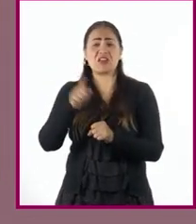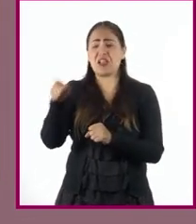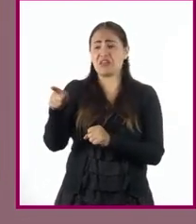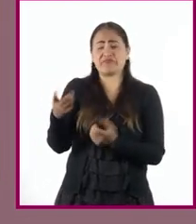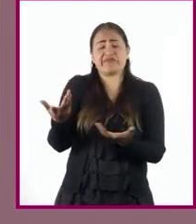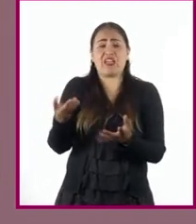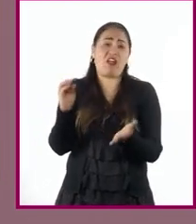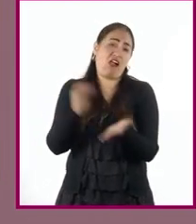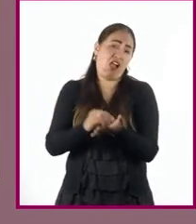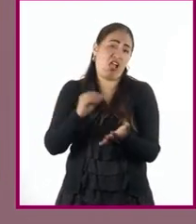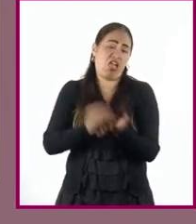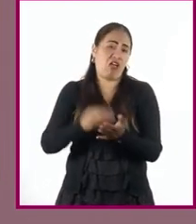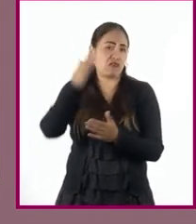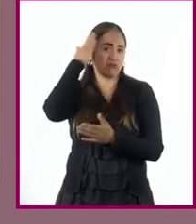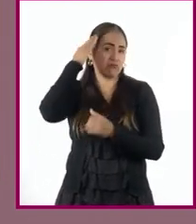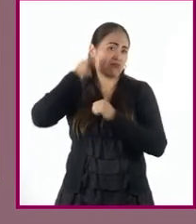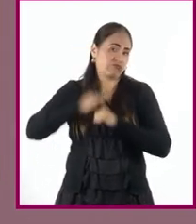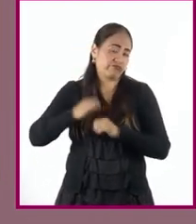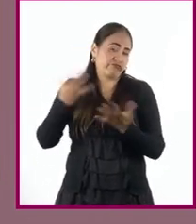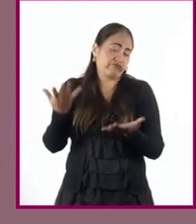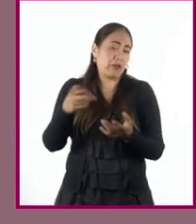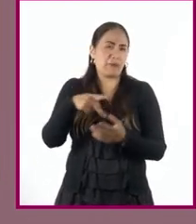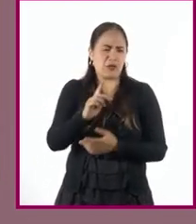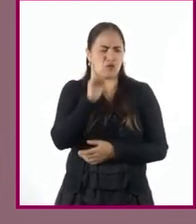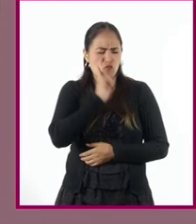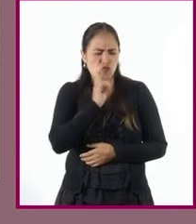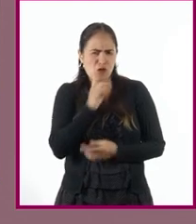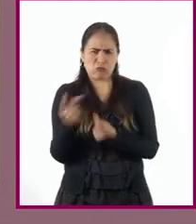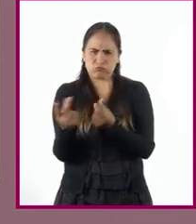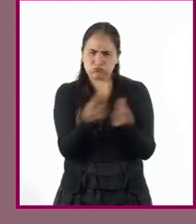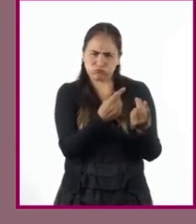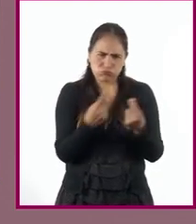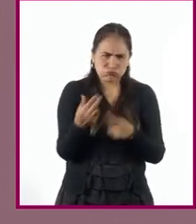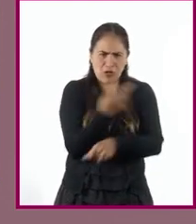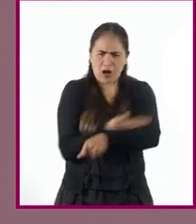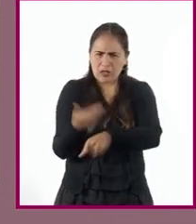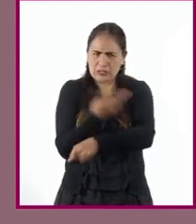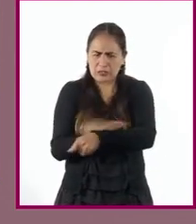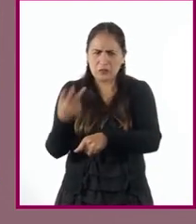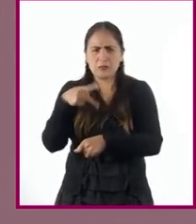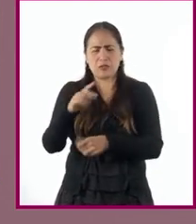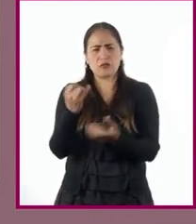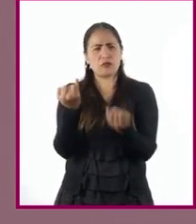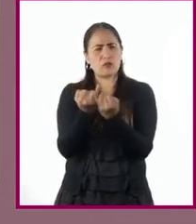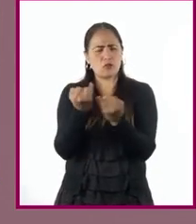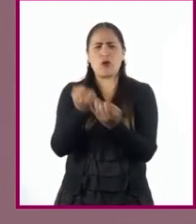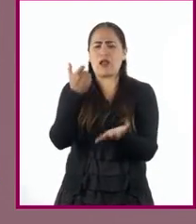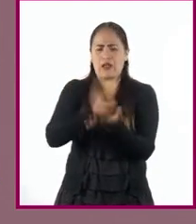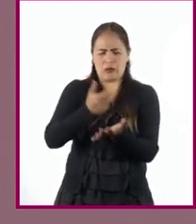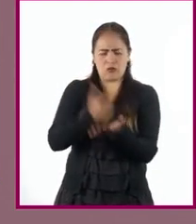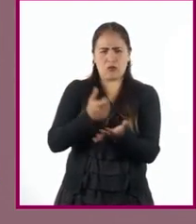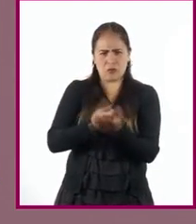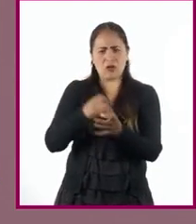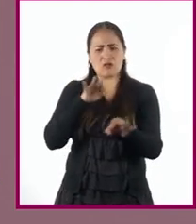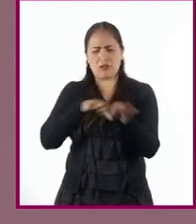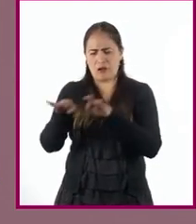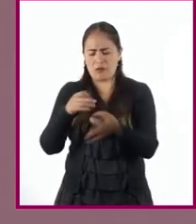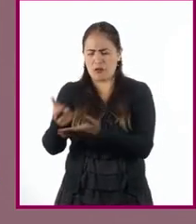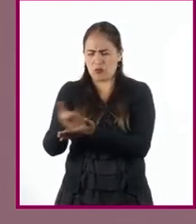autoridad, pero las que organizan todo son ellas. Y claro, económicamente, también son las que mantienen a la familia.